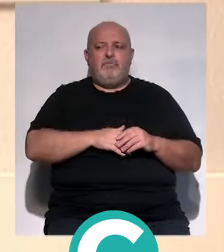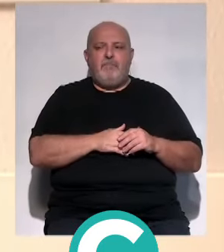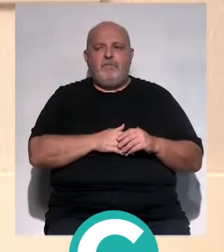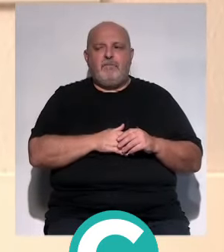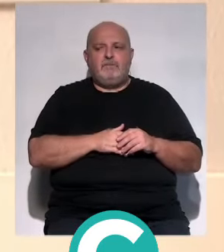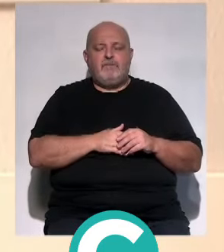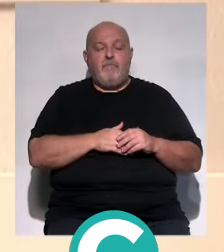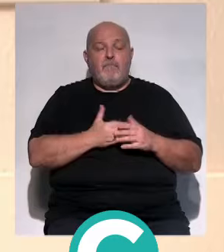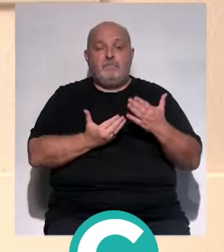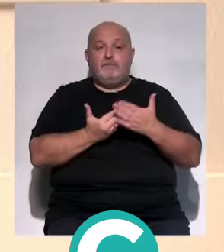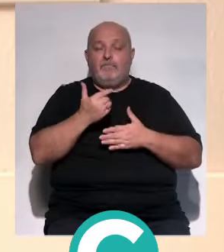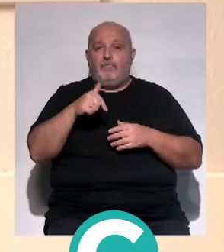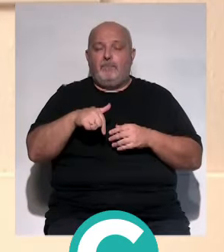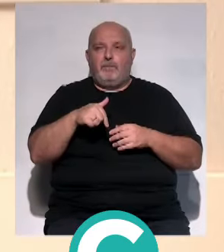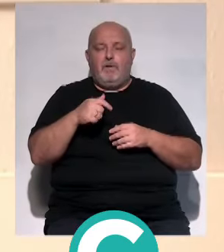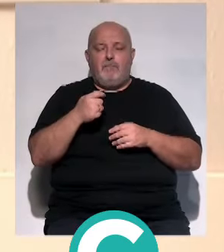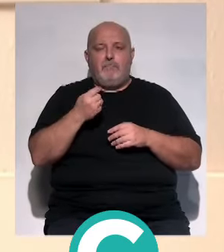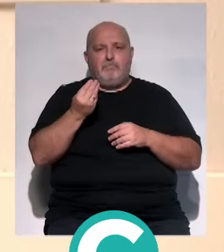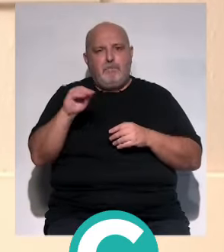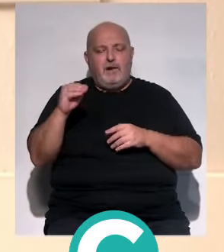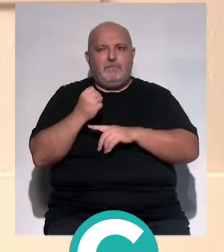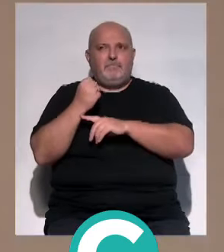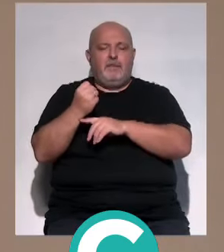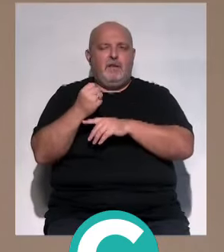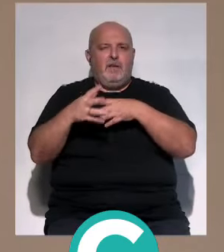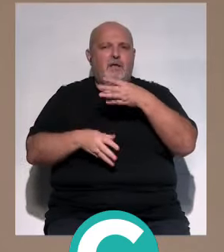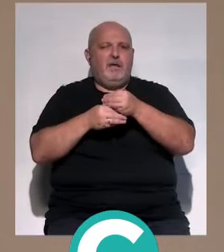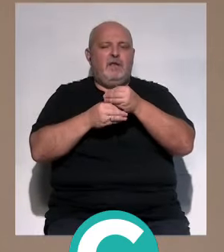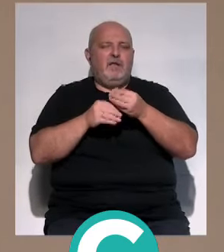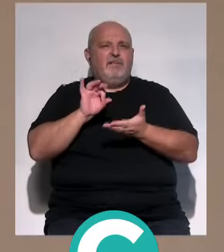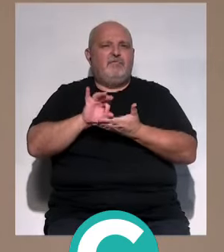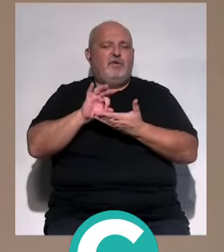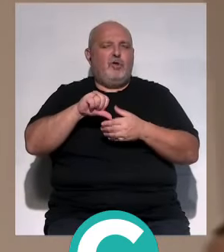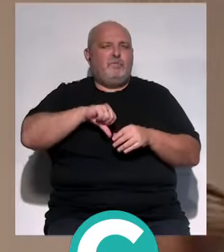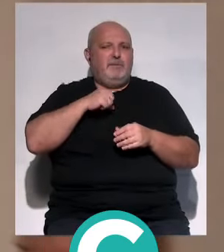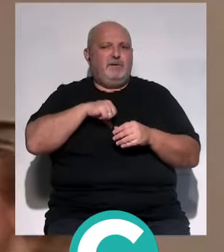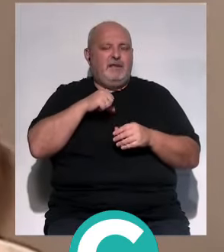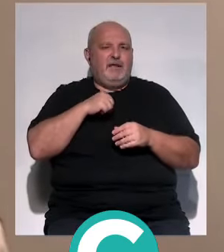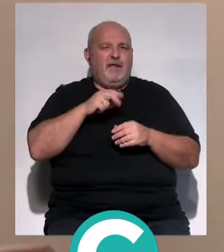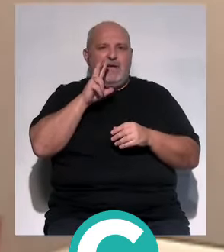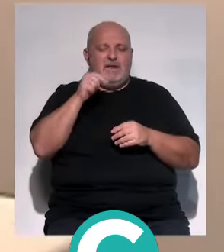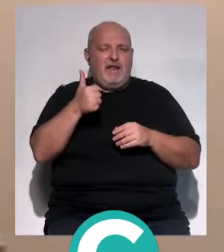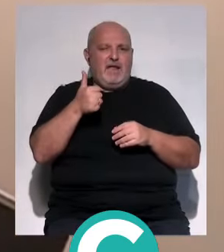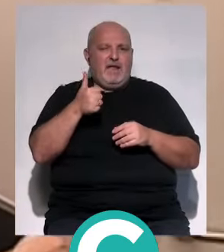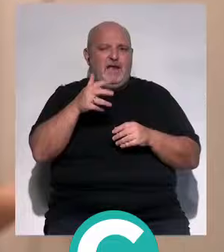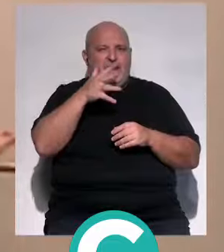pero a día de hoy se apoya, se complementa también con los servicios hospitalarios de HLA en Jerez. ¿De qué forma